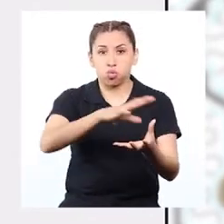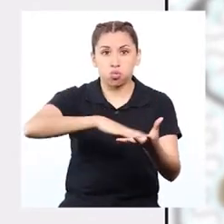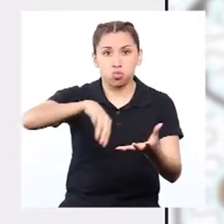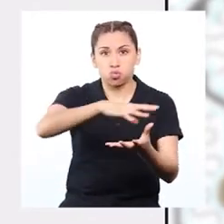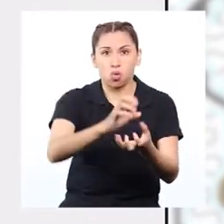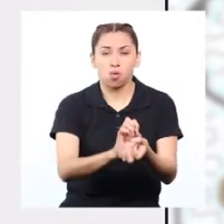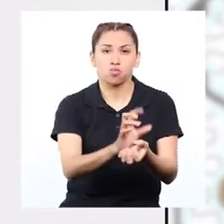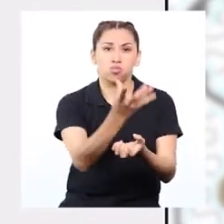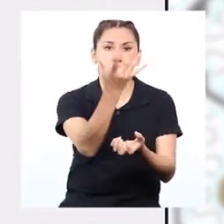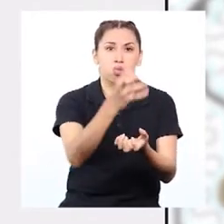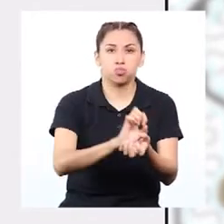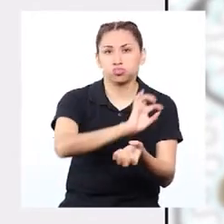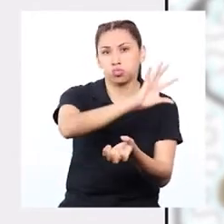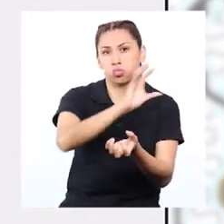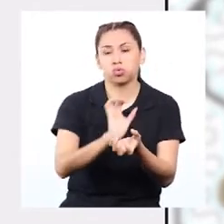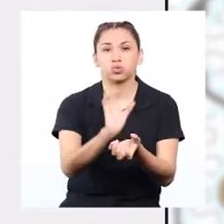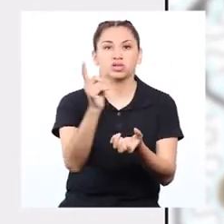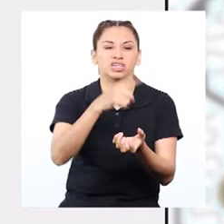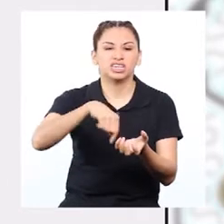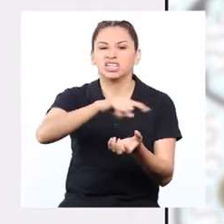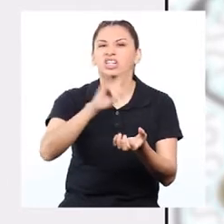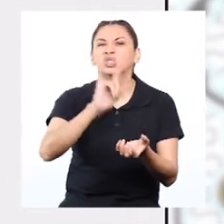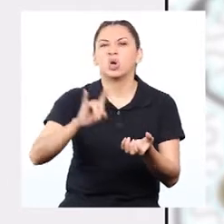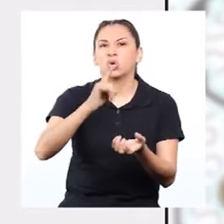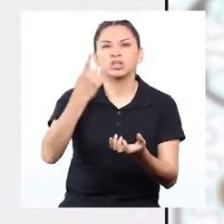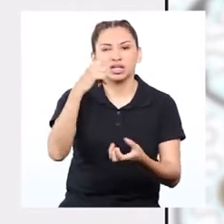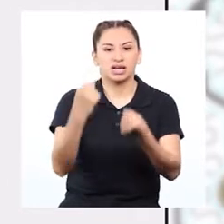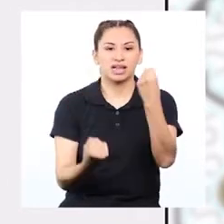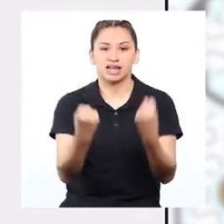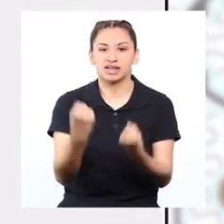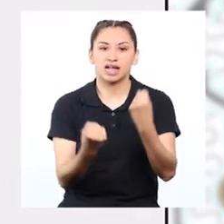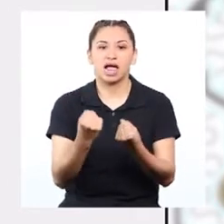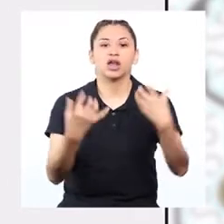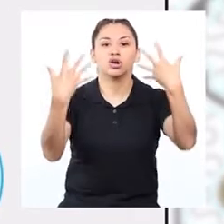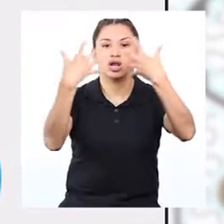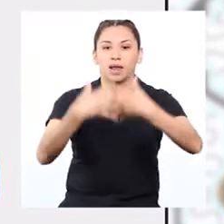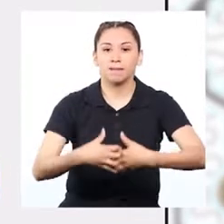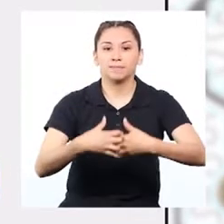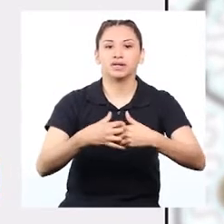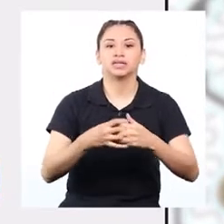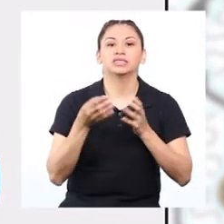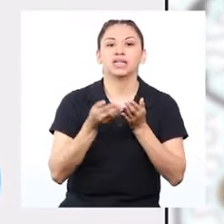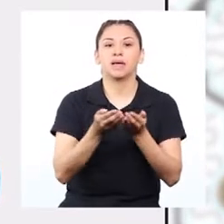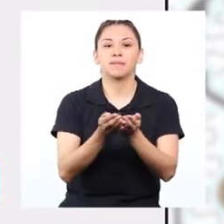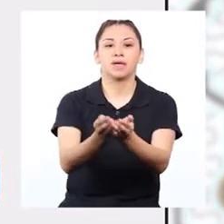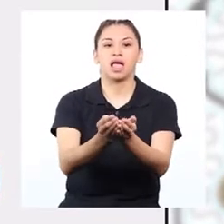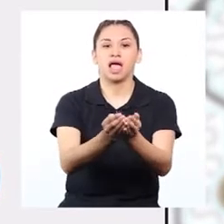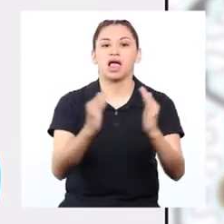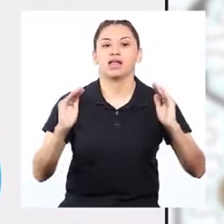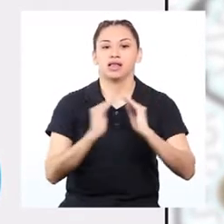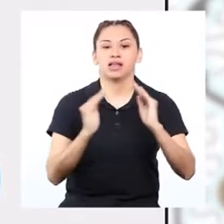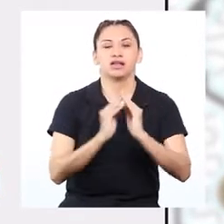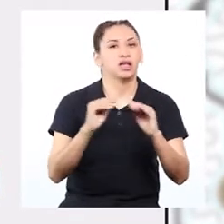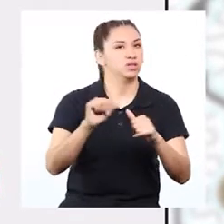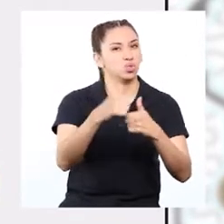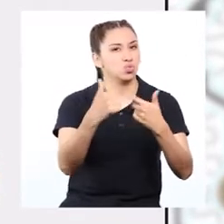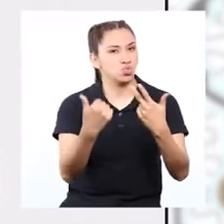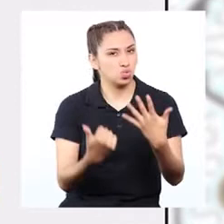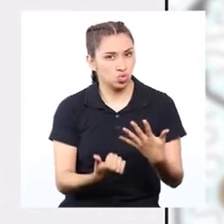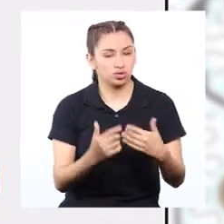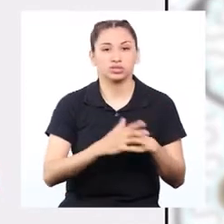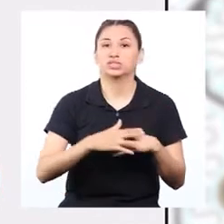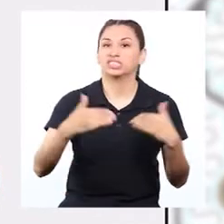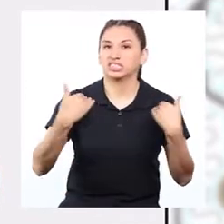Es usado para dar energía para los transportes, las industrias, los hogares, entre otros.